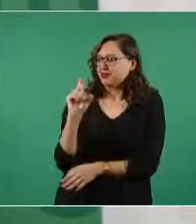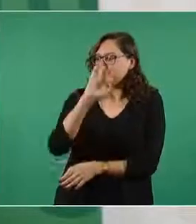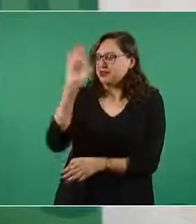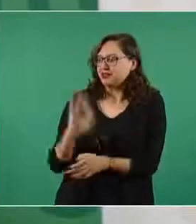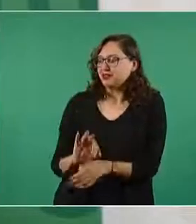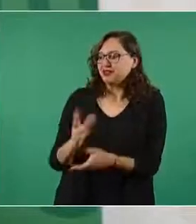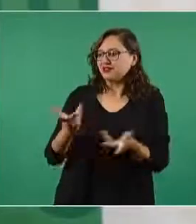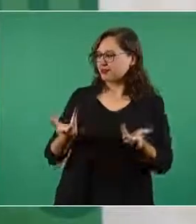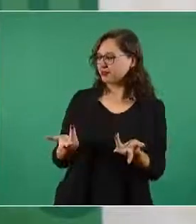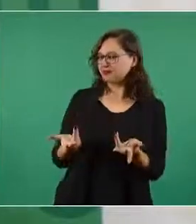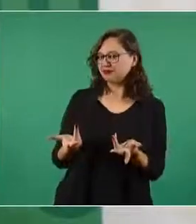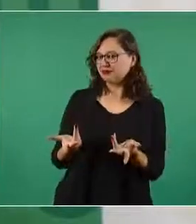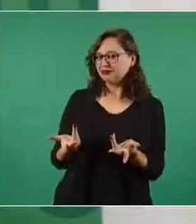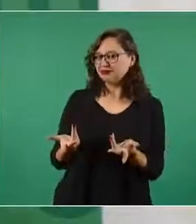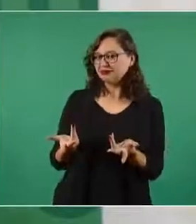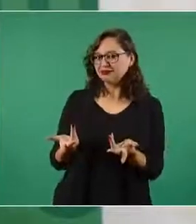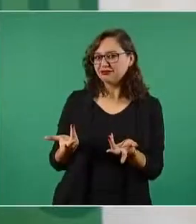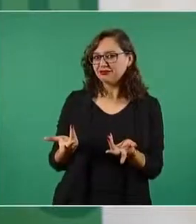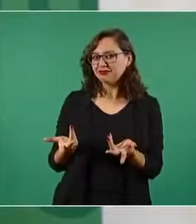no está